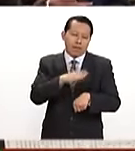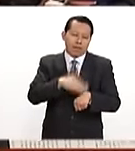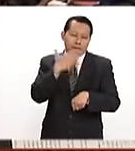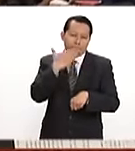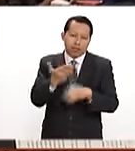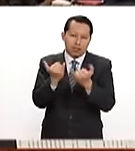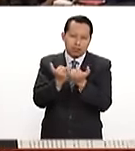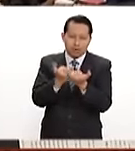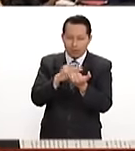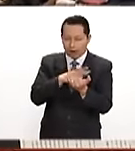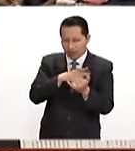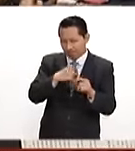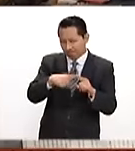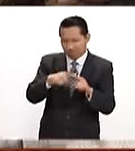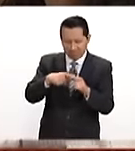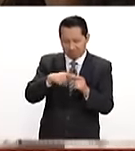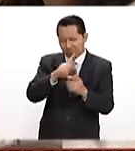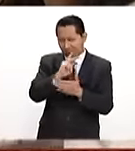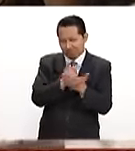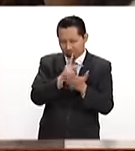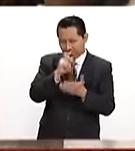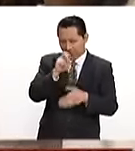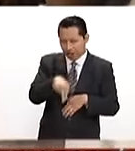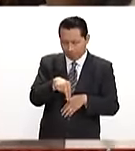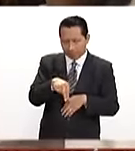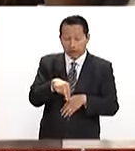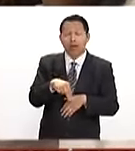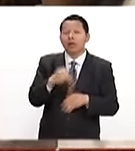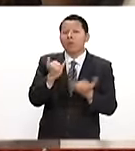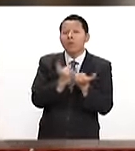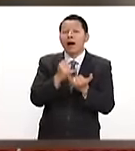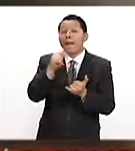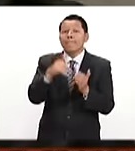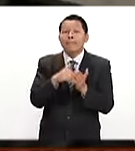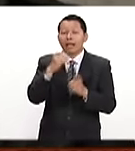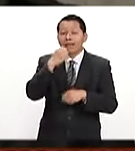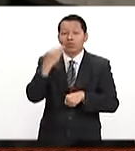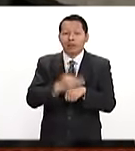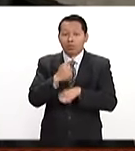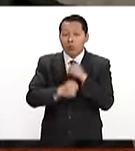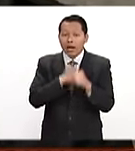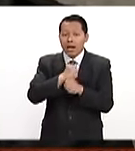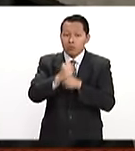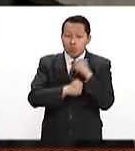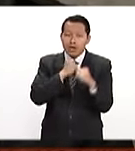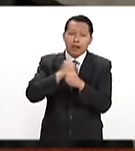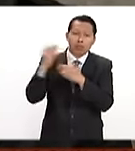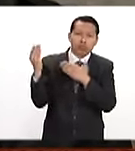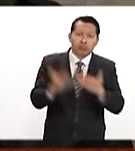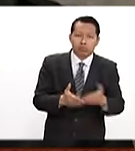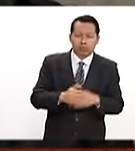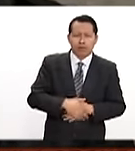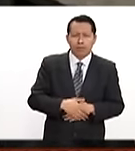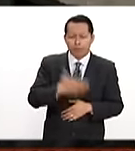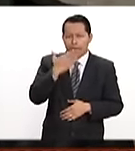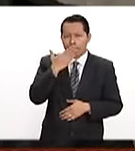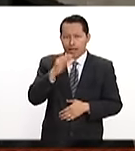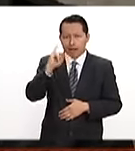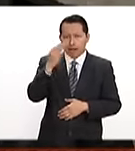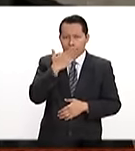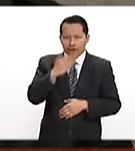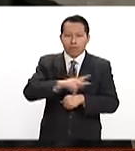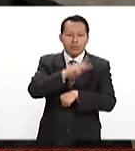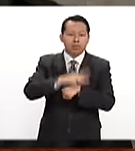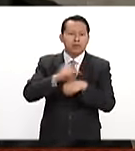de estudio. En promedio, este programa recibe a mil estudiantes por año. La UNAM tiene, por decirlo así, una muy buena imagen en el país y es